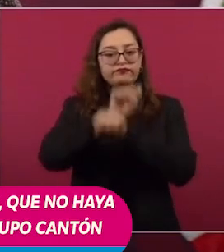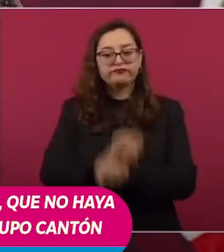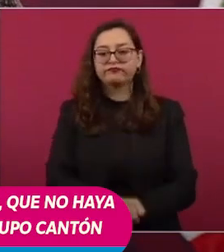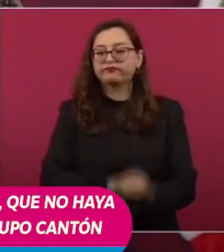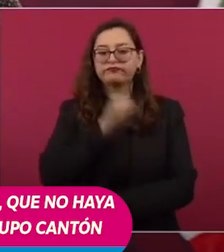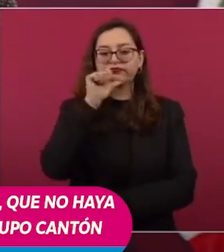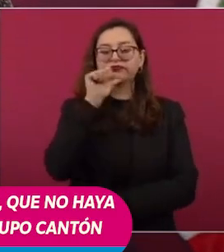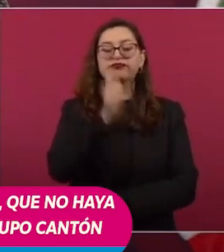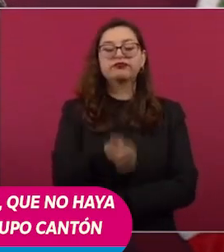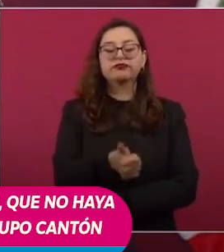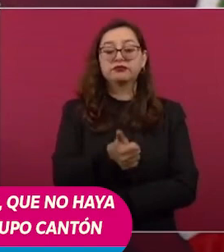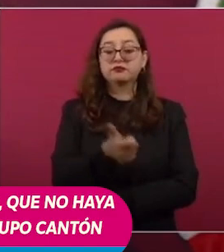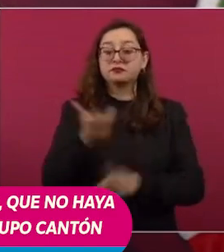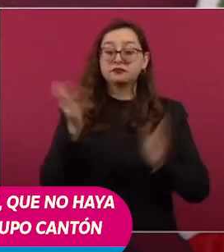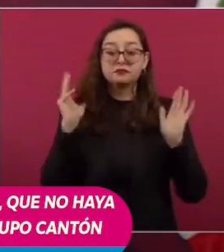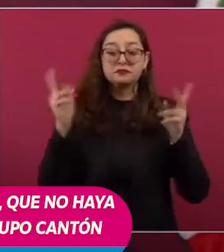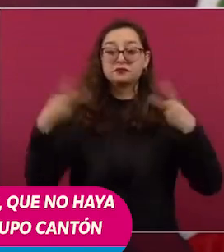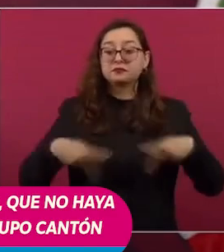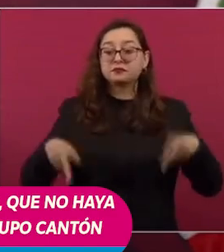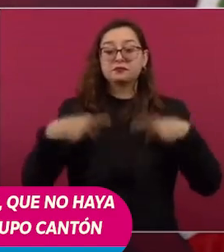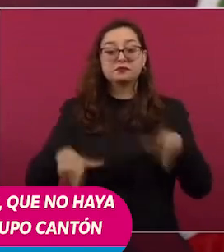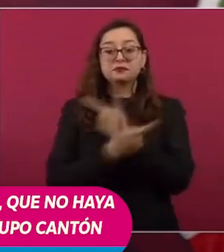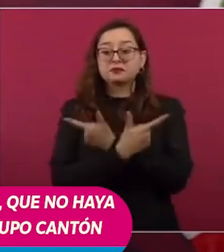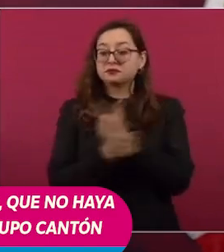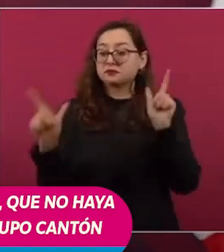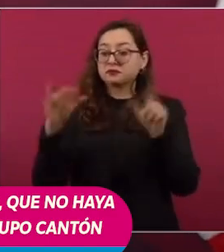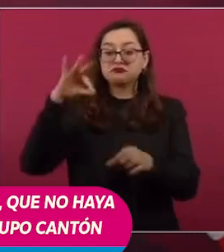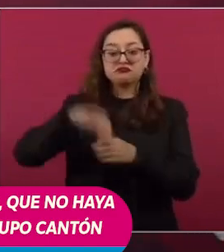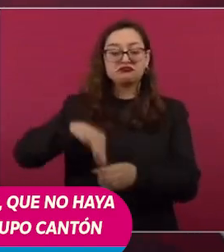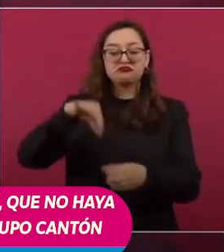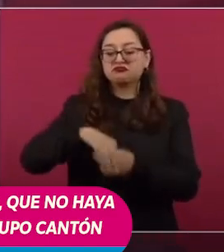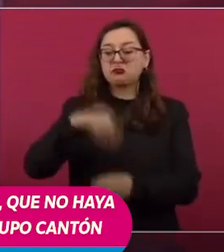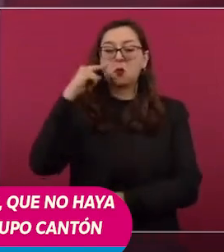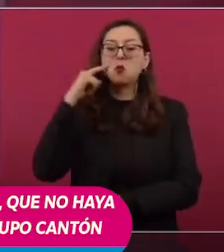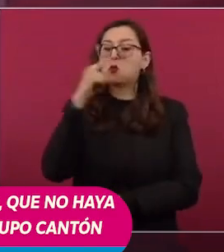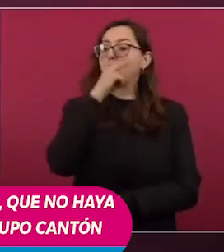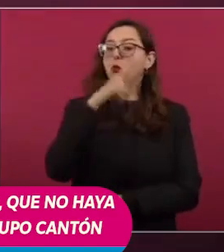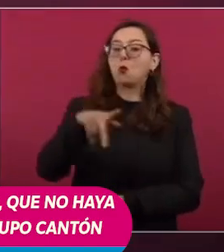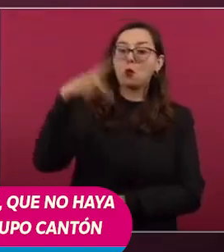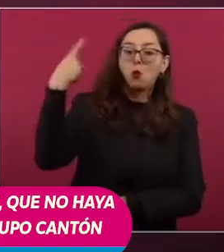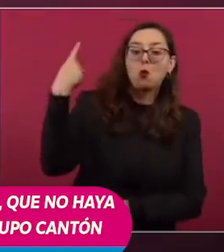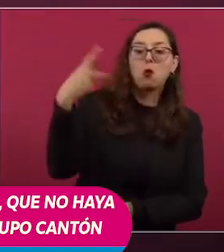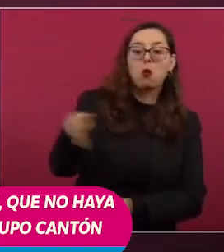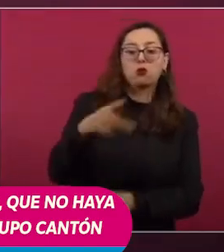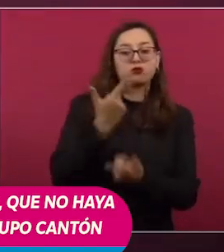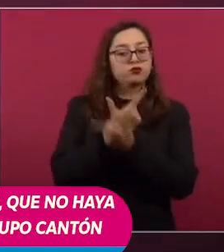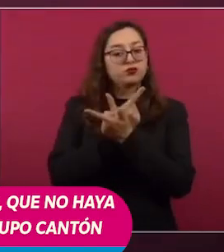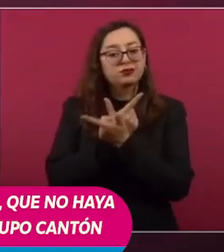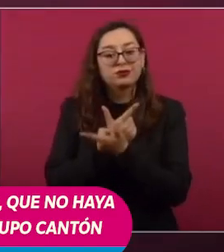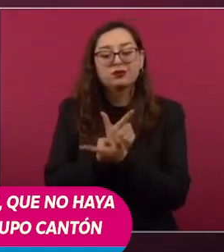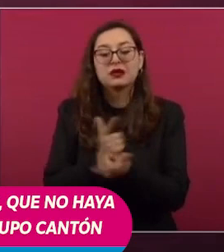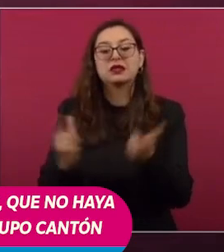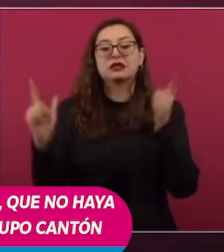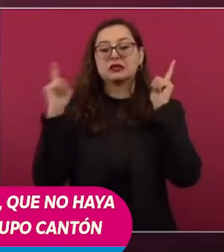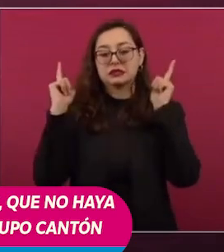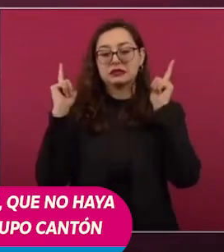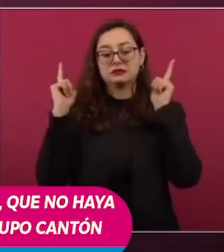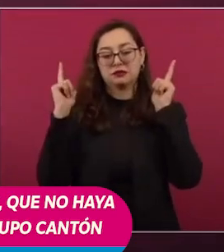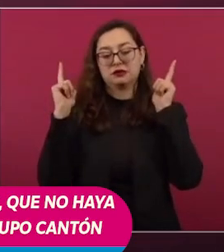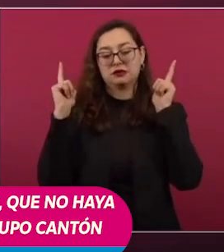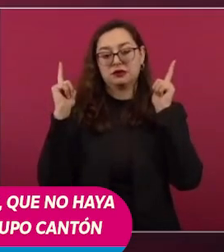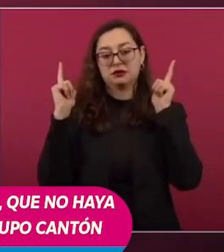Y que cada quien vote por el que le dicte su conciencia sin